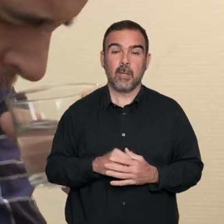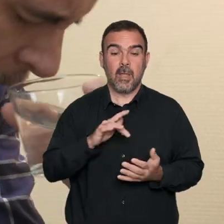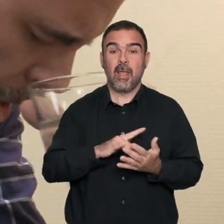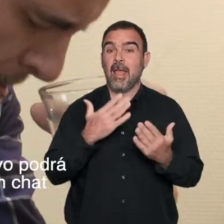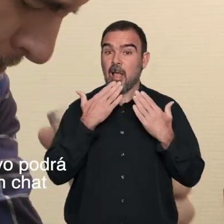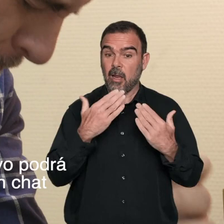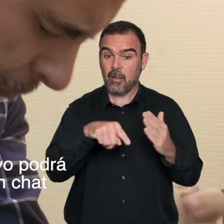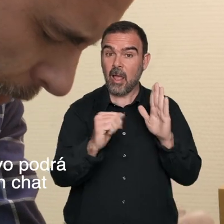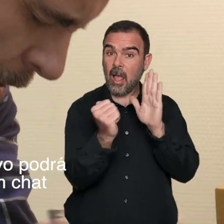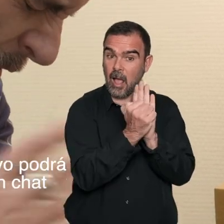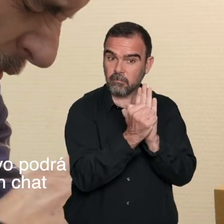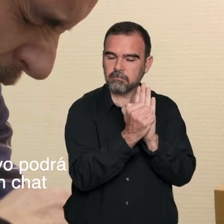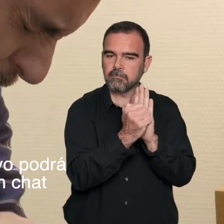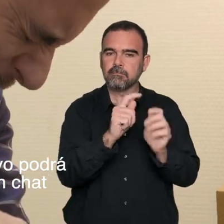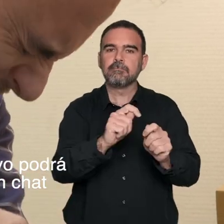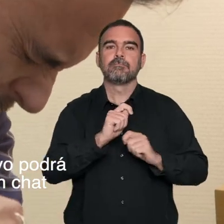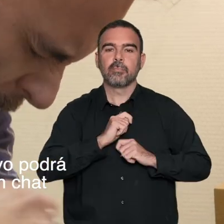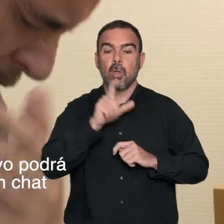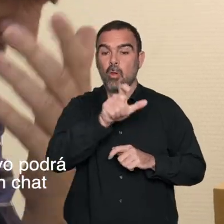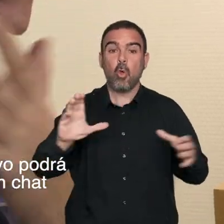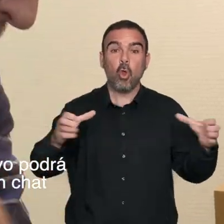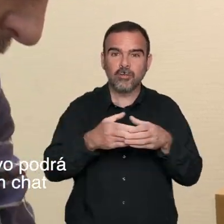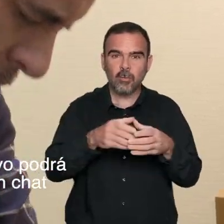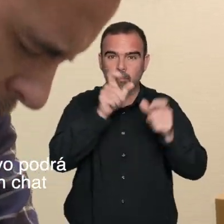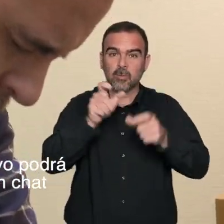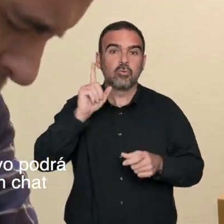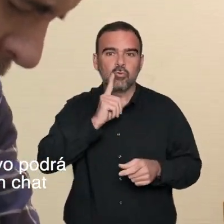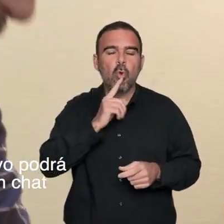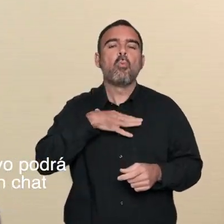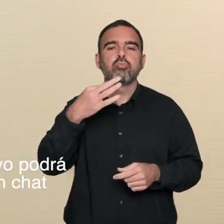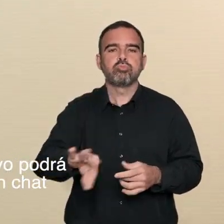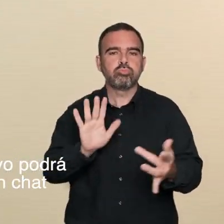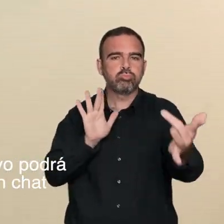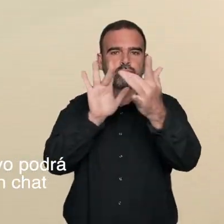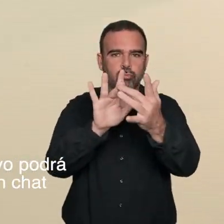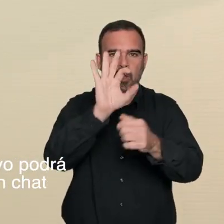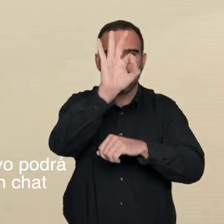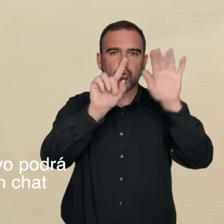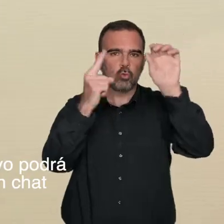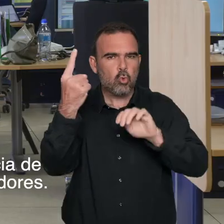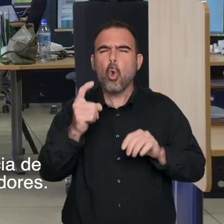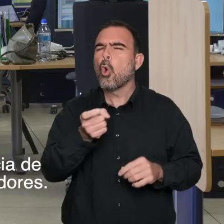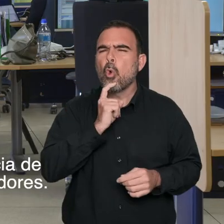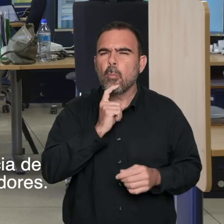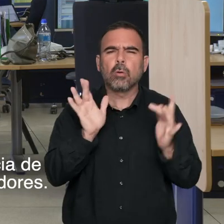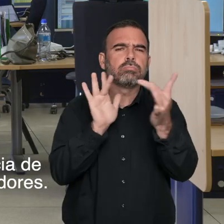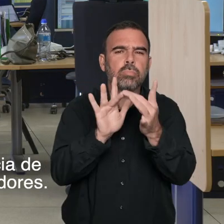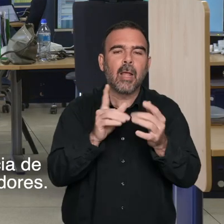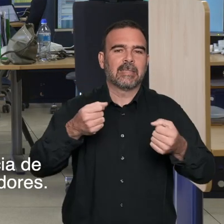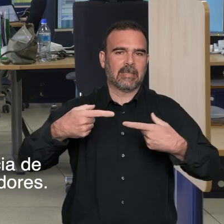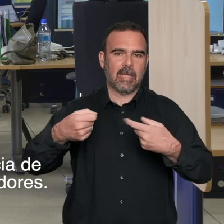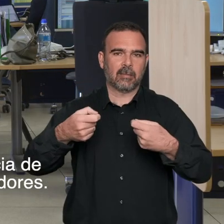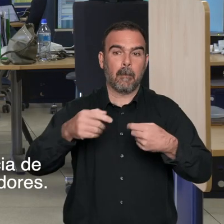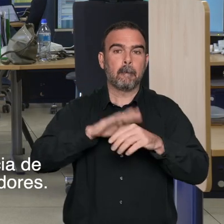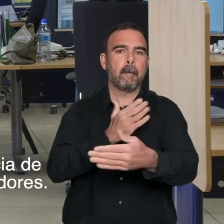Gracias a esta aplicación, este colectivo podrá comunicarse con el 061 mediante un chat que facilitará